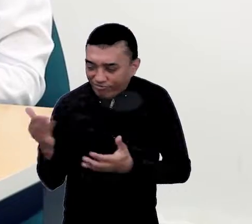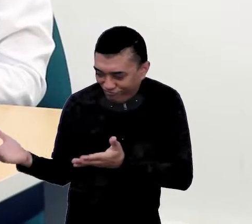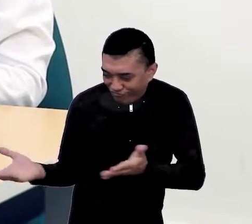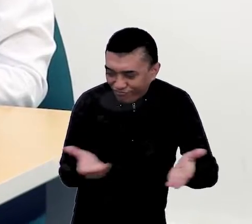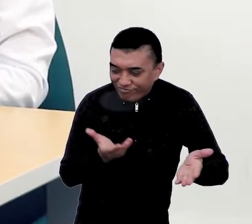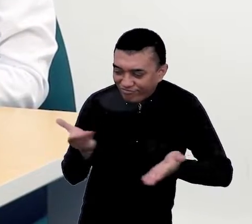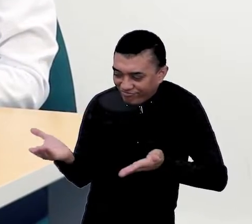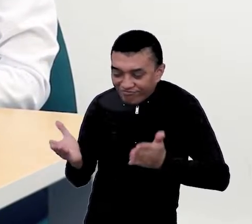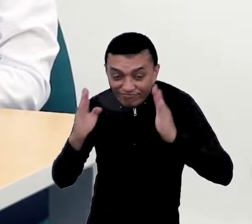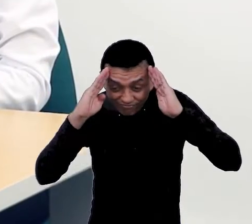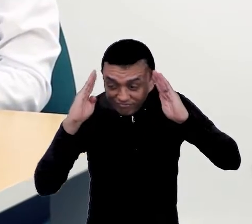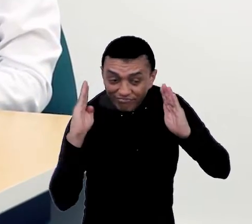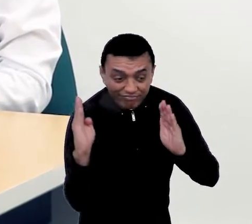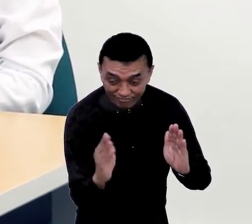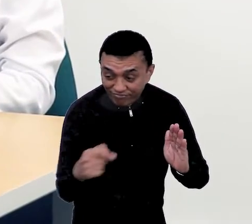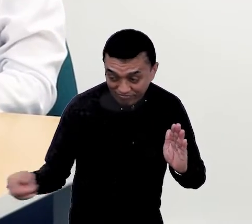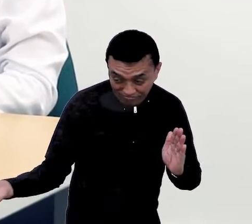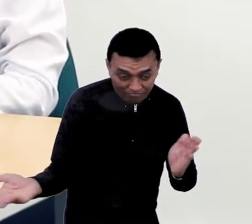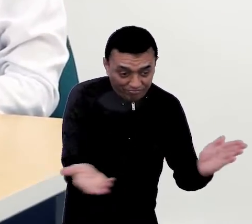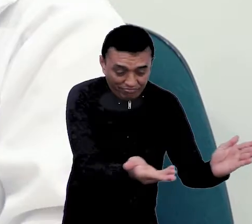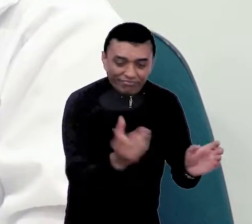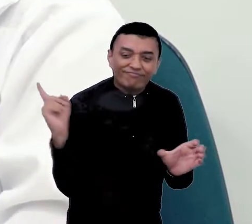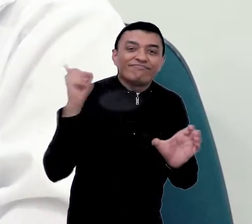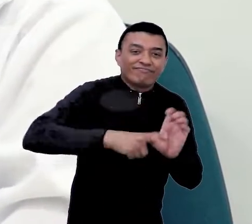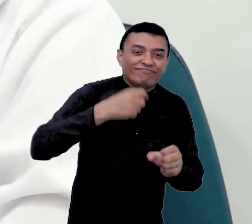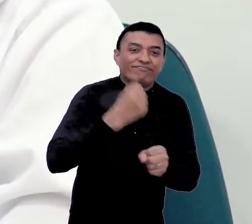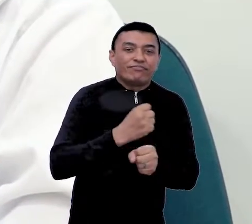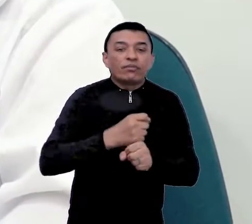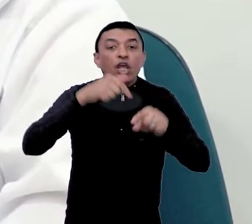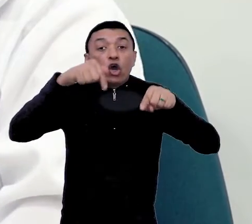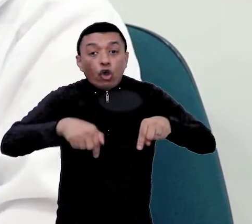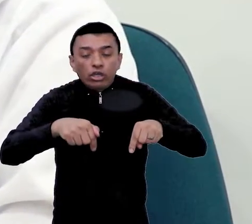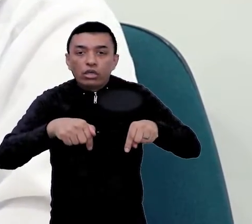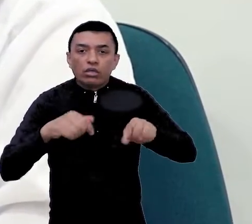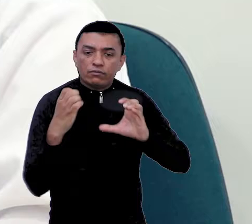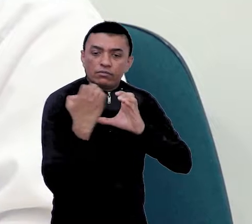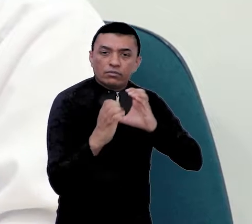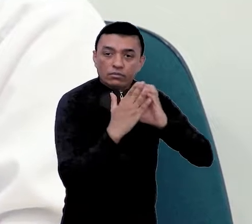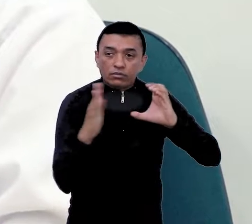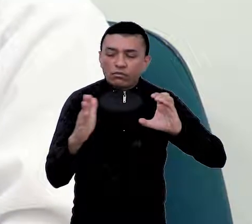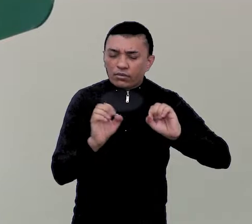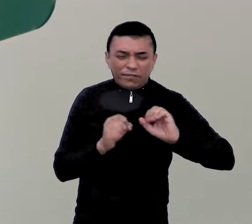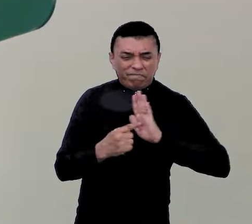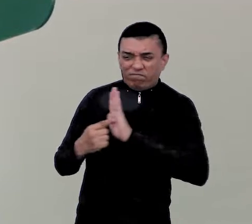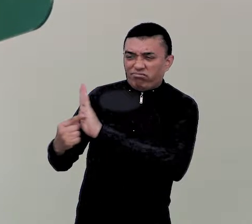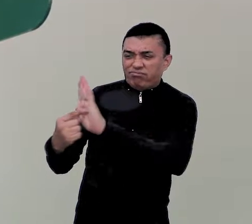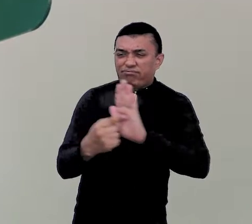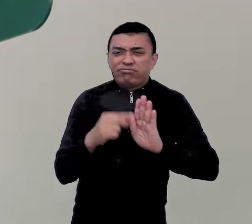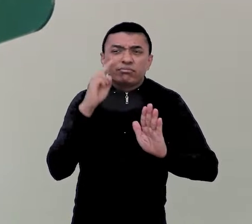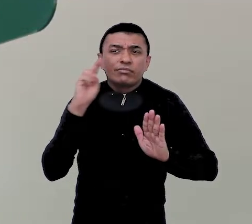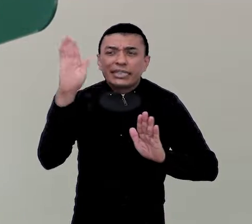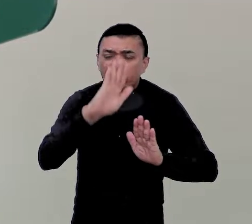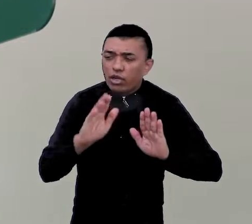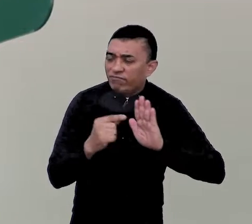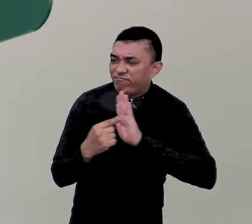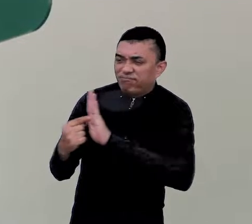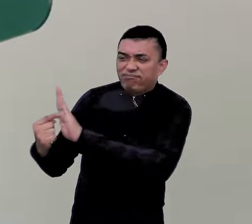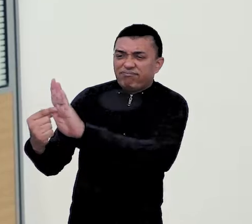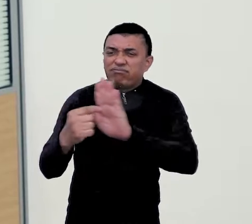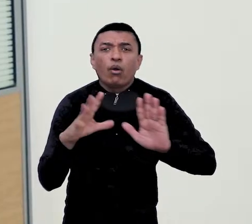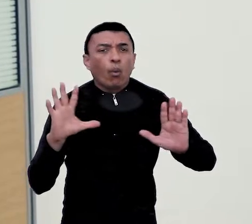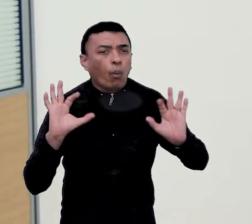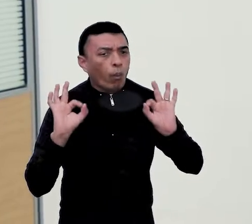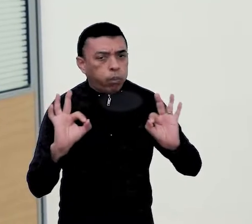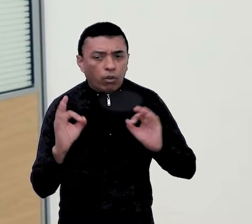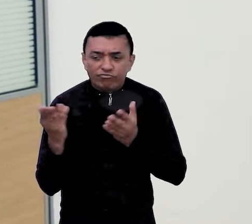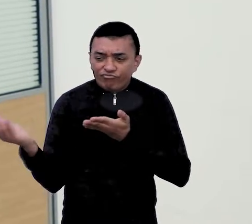Hoy por hoy, nuestra Agencia de Empleo es modelo nacional, al ofrecer una amplia gama de servicios de manera inclusiva.